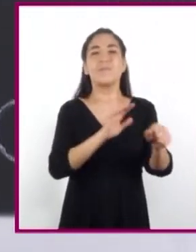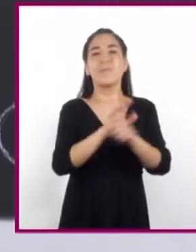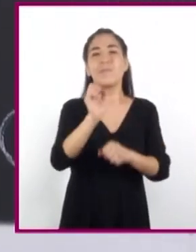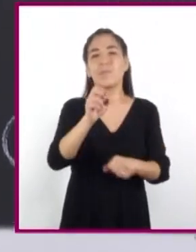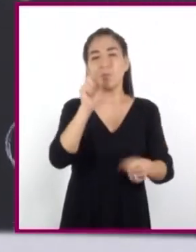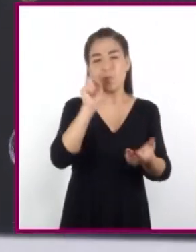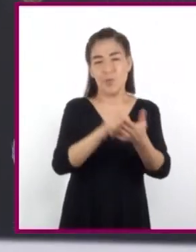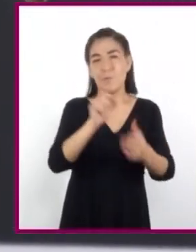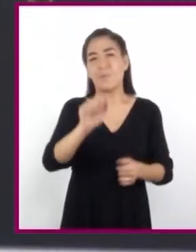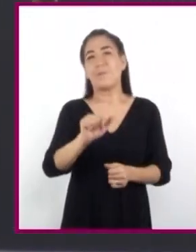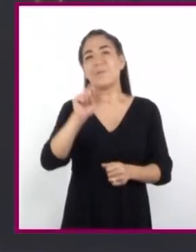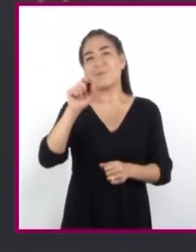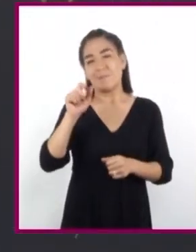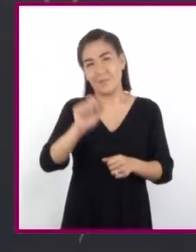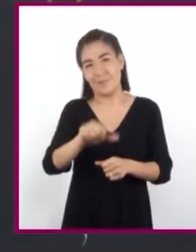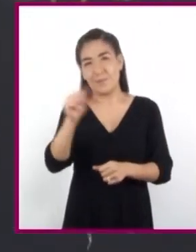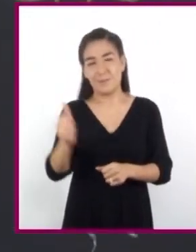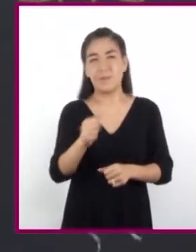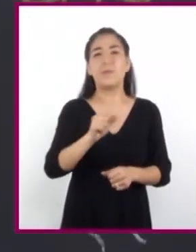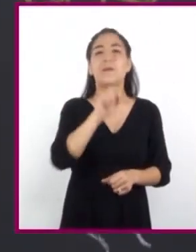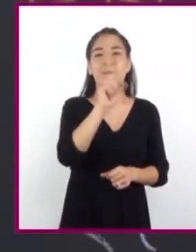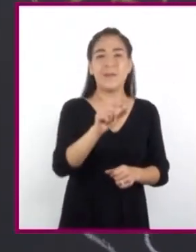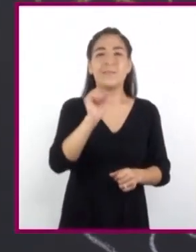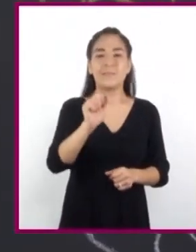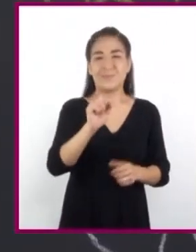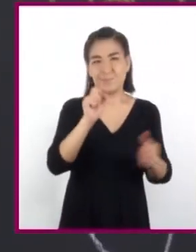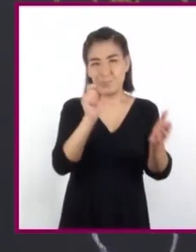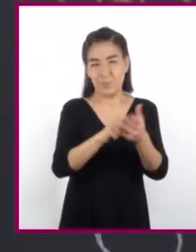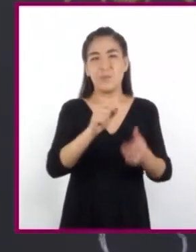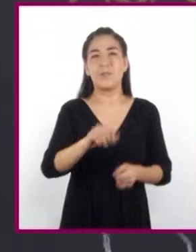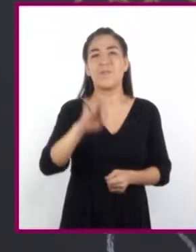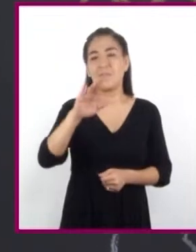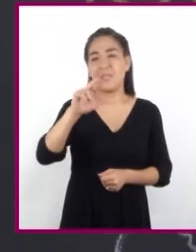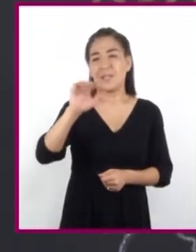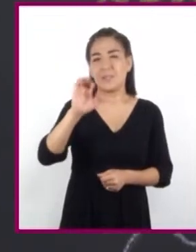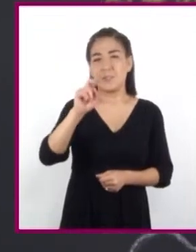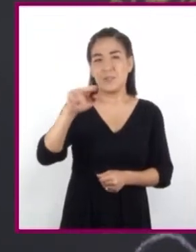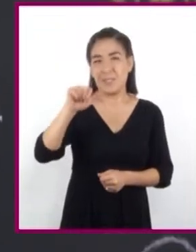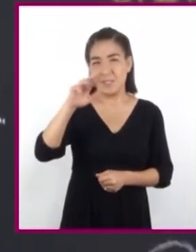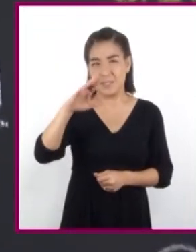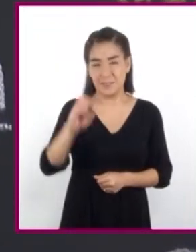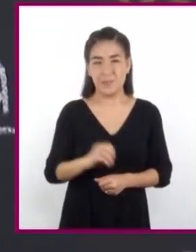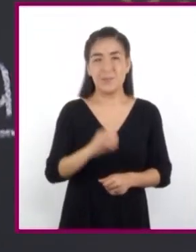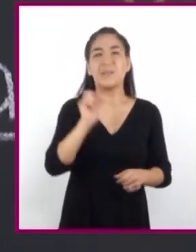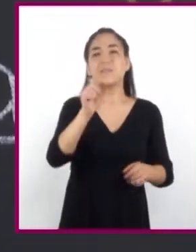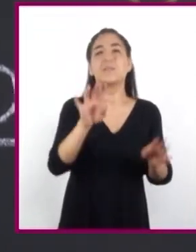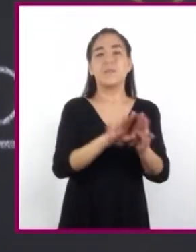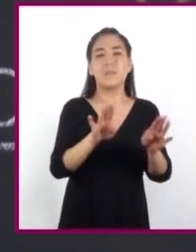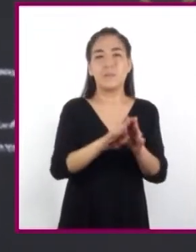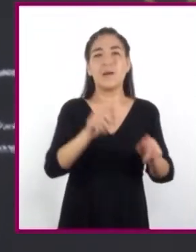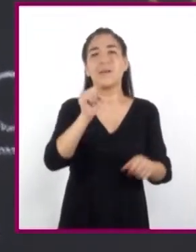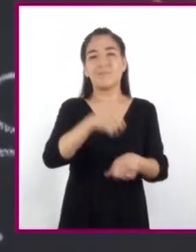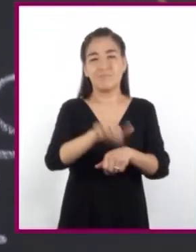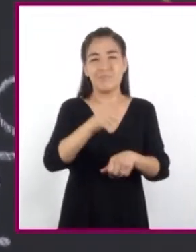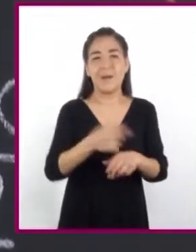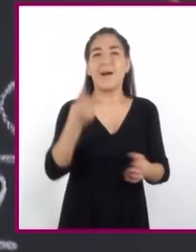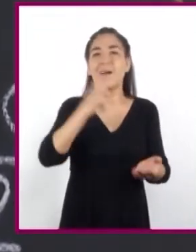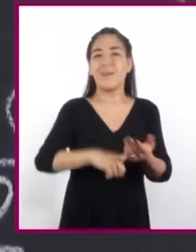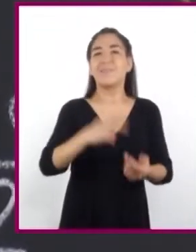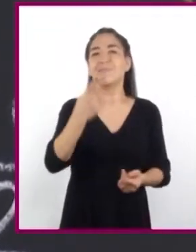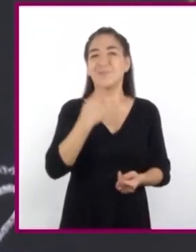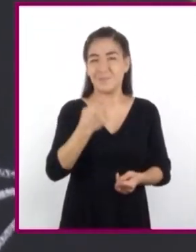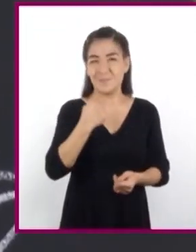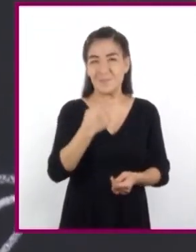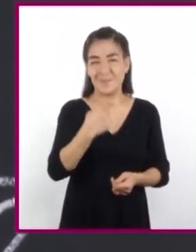número fraccionario o también llamada constante fraccionaria en situaciones que se relacionan con la cantidad de azúcar que consumimos en